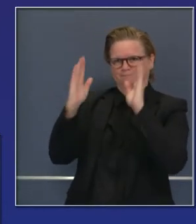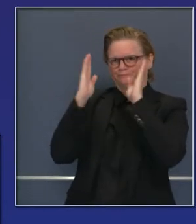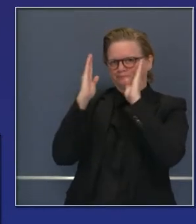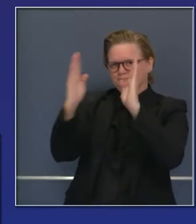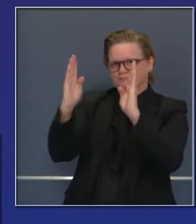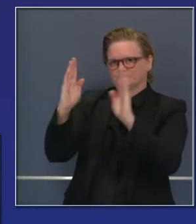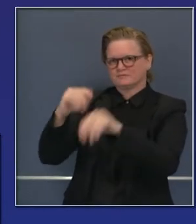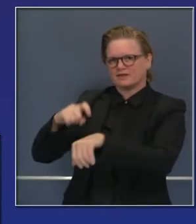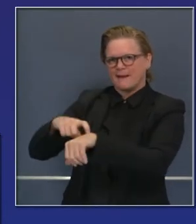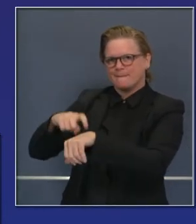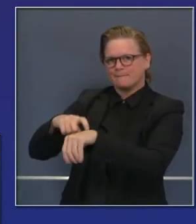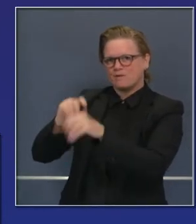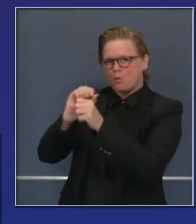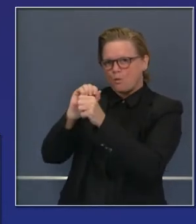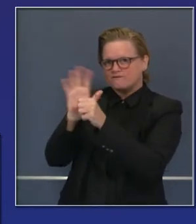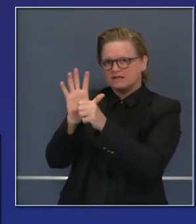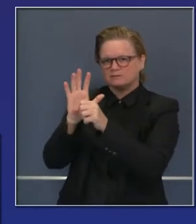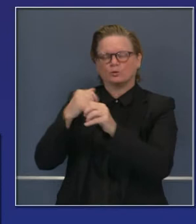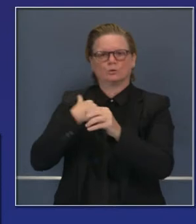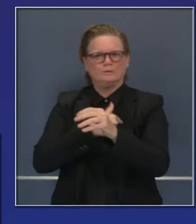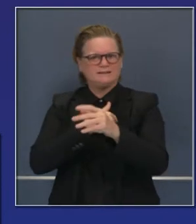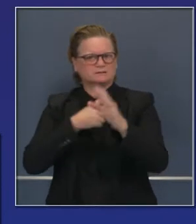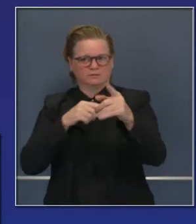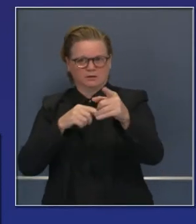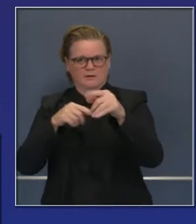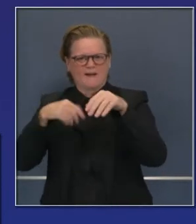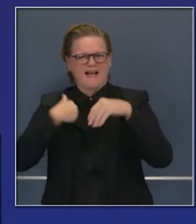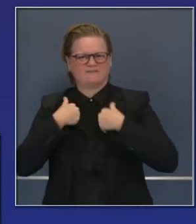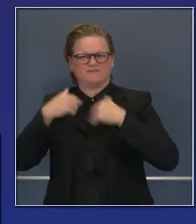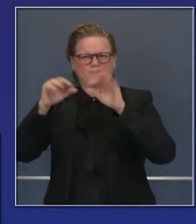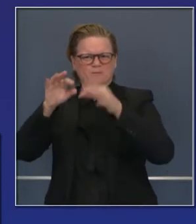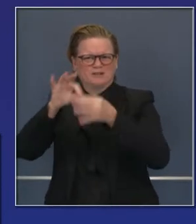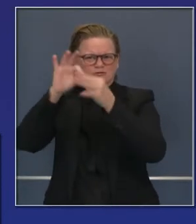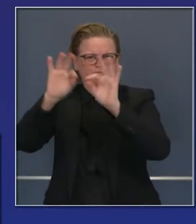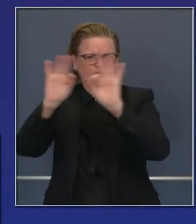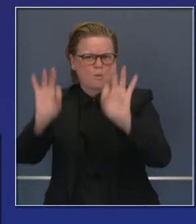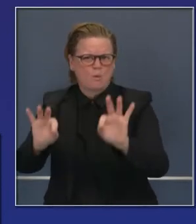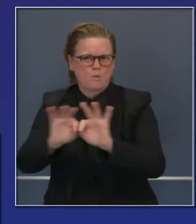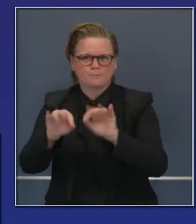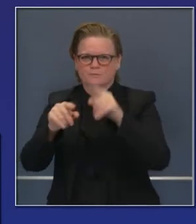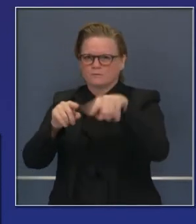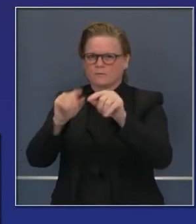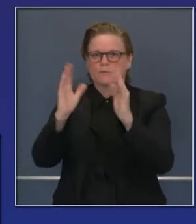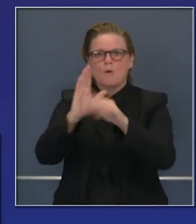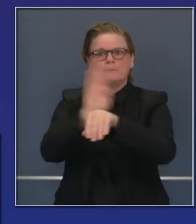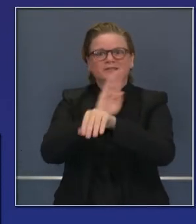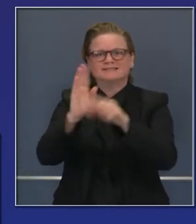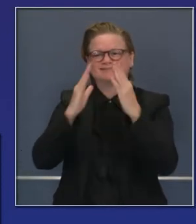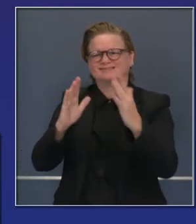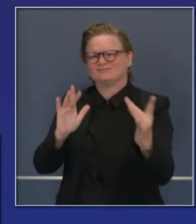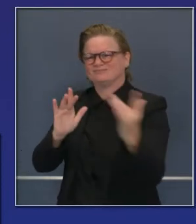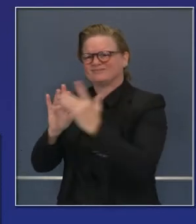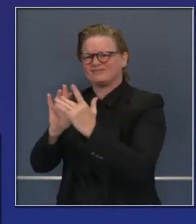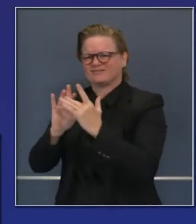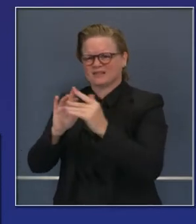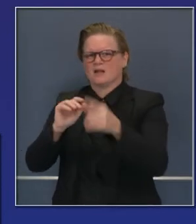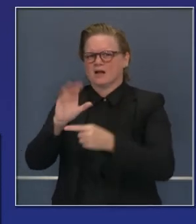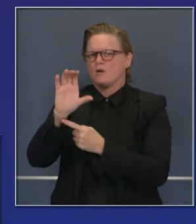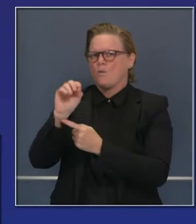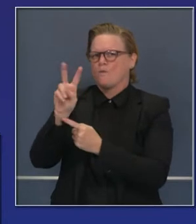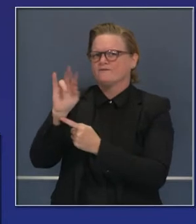El primer sitio web que los dirigirá a las agencias apropiadas, los formularios apropiados, COVID-19.ca